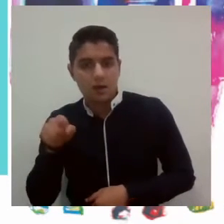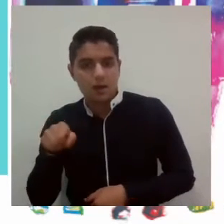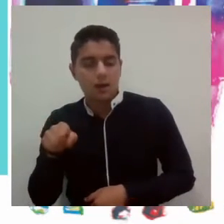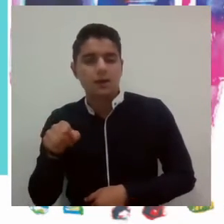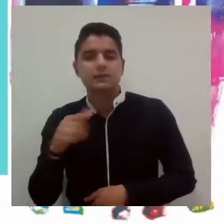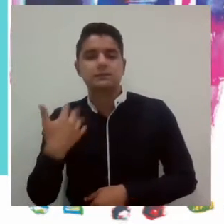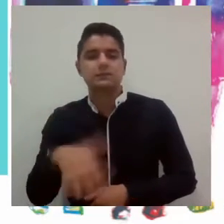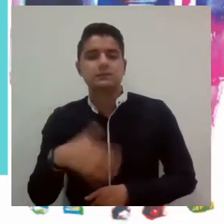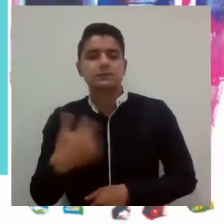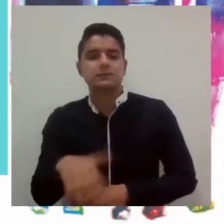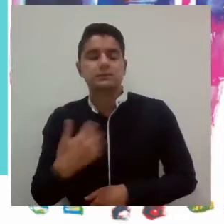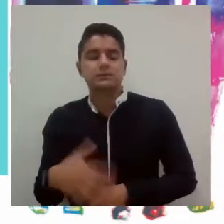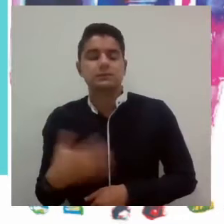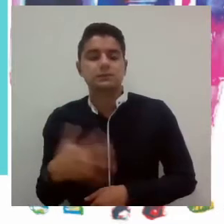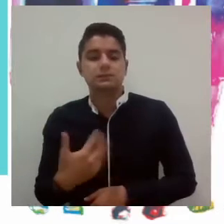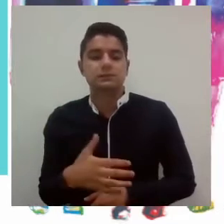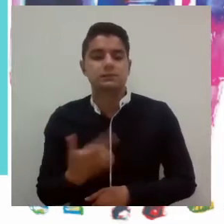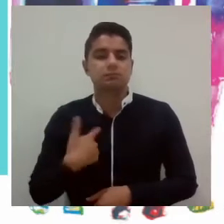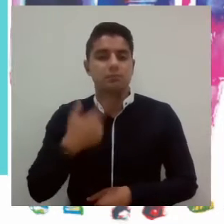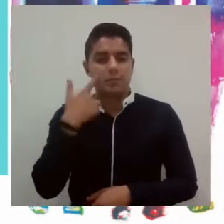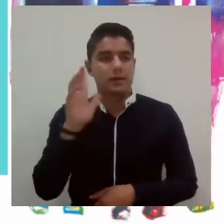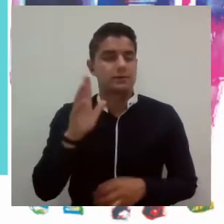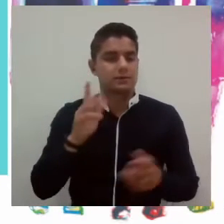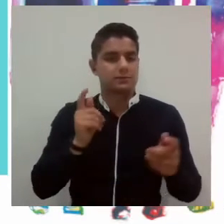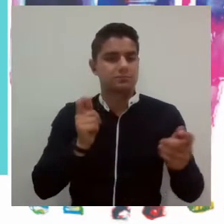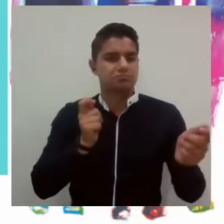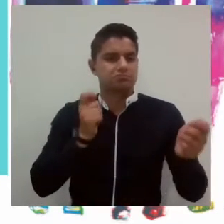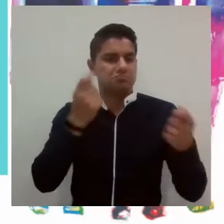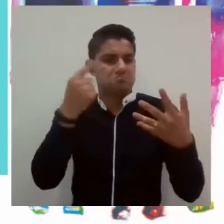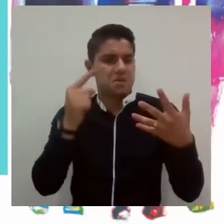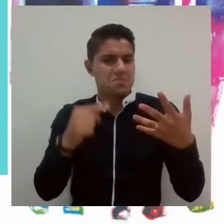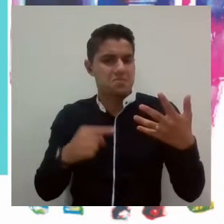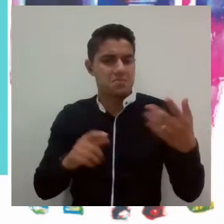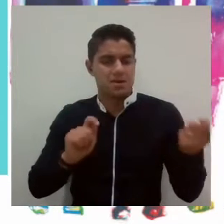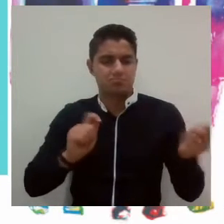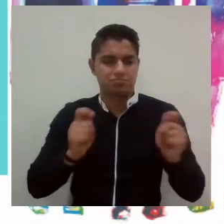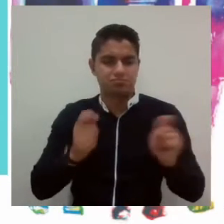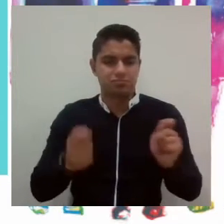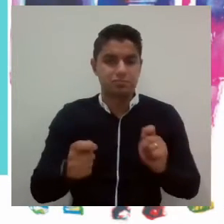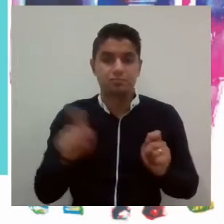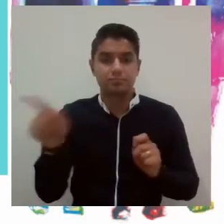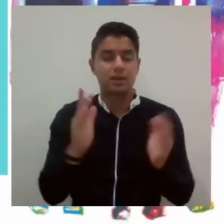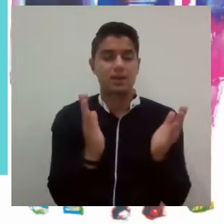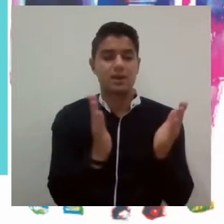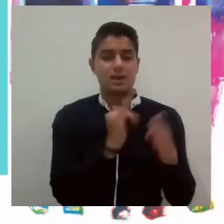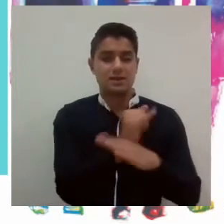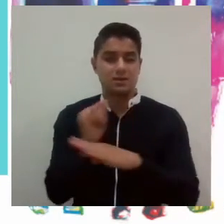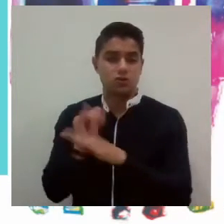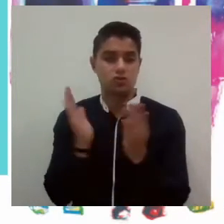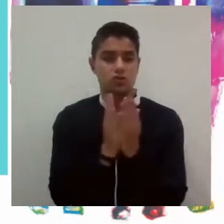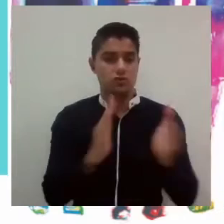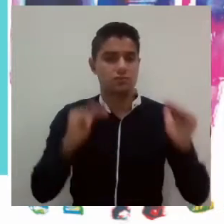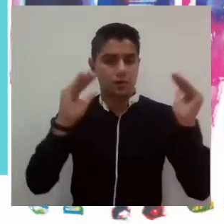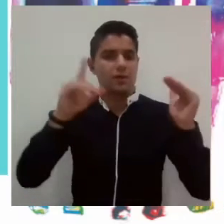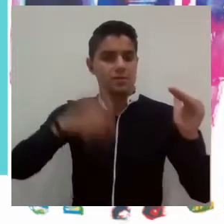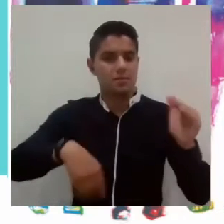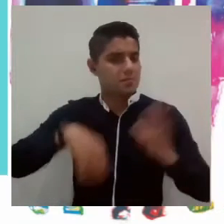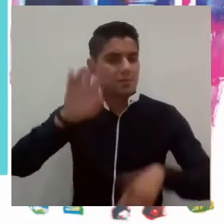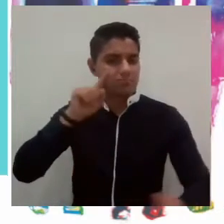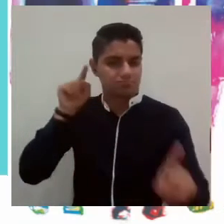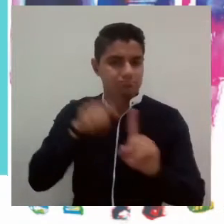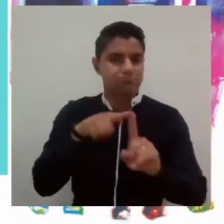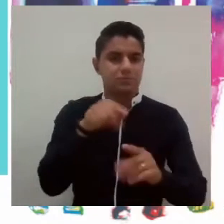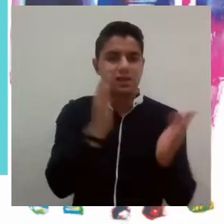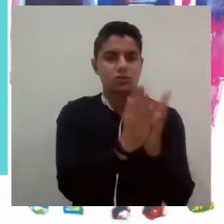año nos enseñó una cantidad de variables que no conocíamos. Las instituciones de educación superior deben ocuparse mucho más de las